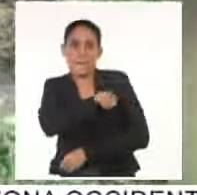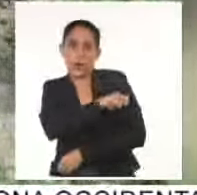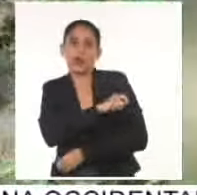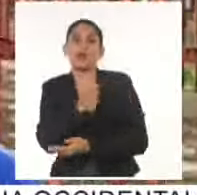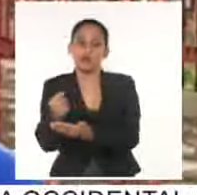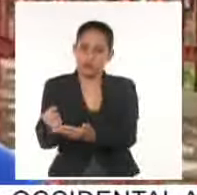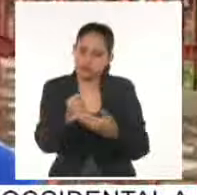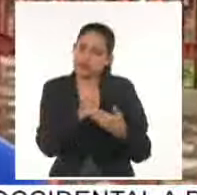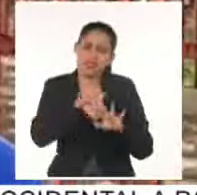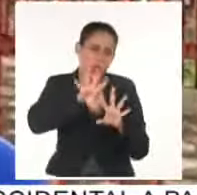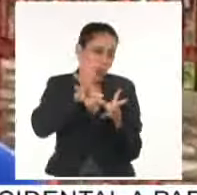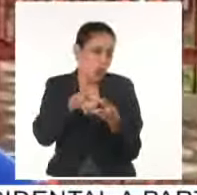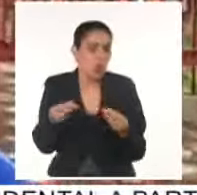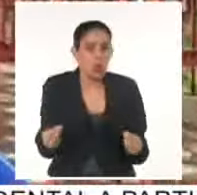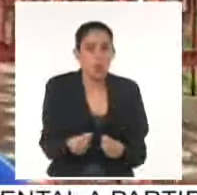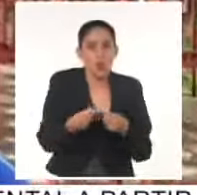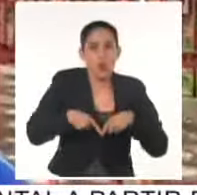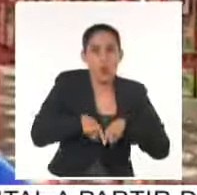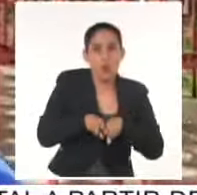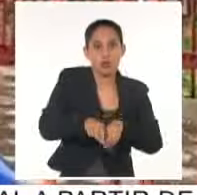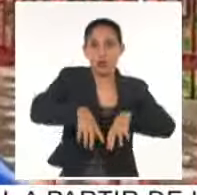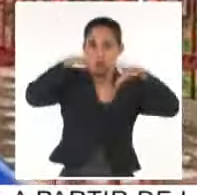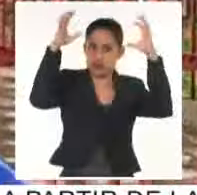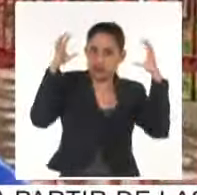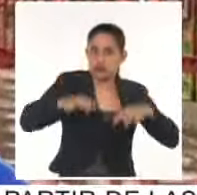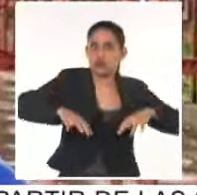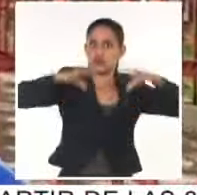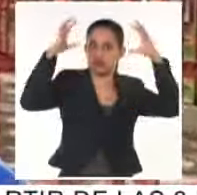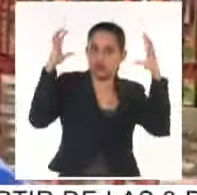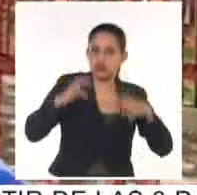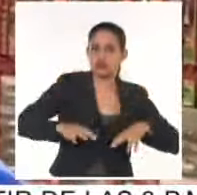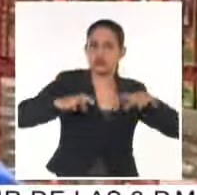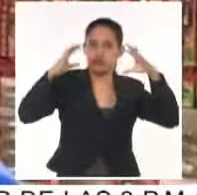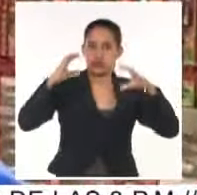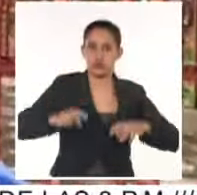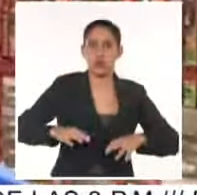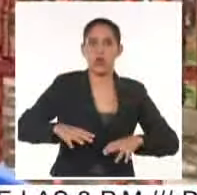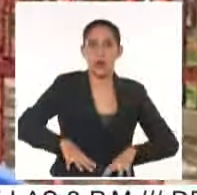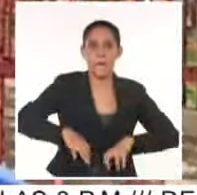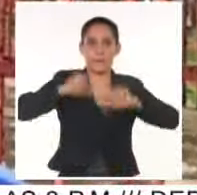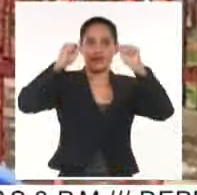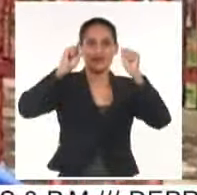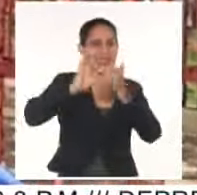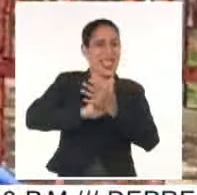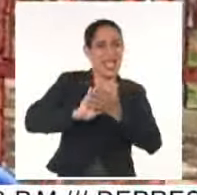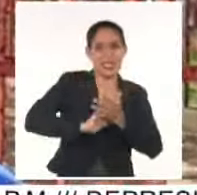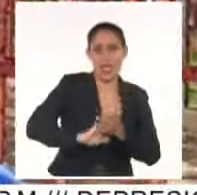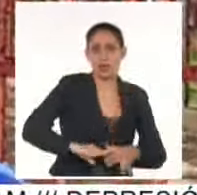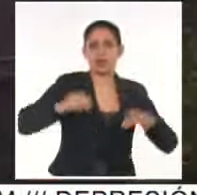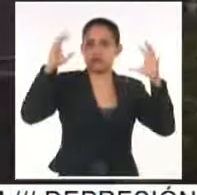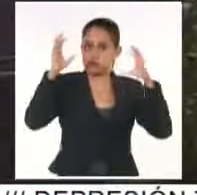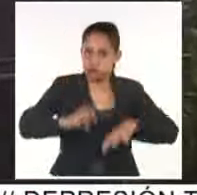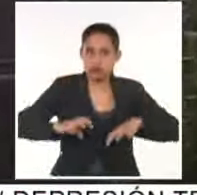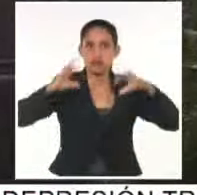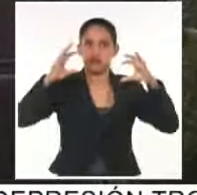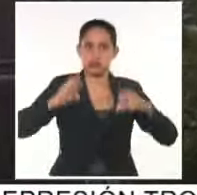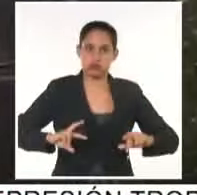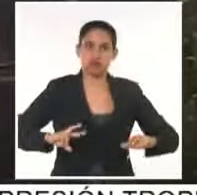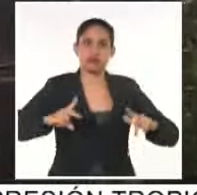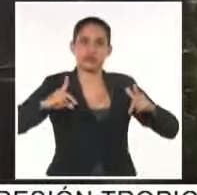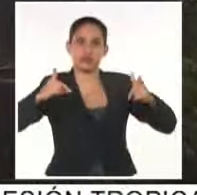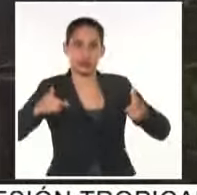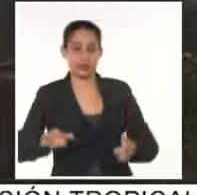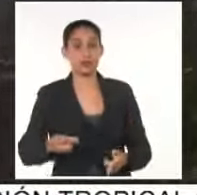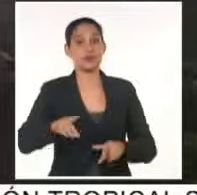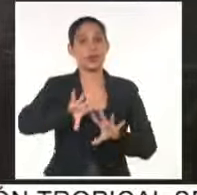se ha realizado debajo de lluvia. Realmente no han existido momentos donde han podido trabajar bajo la radiación solar. Tras el paso del